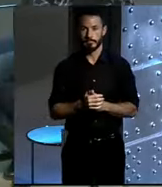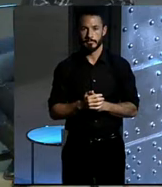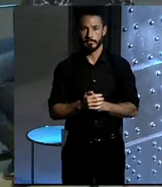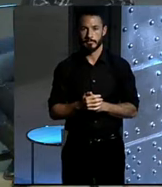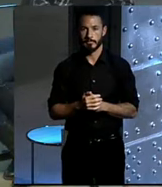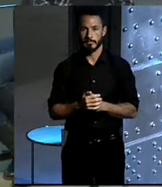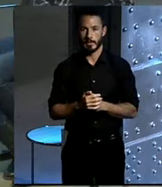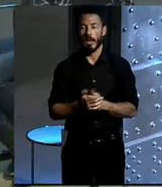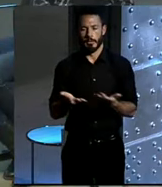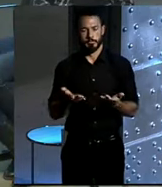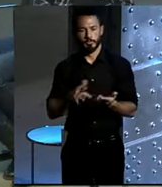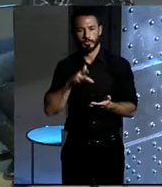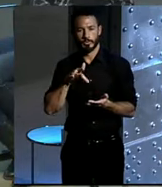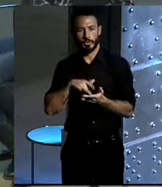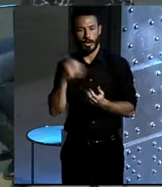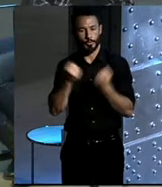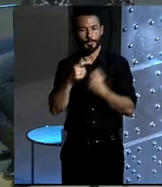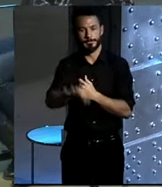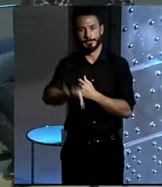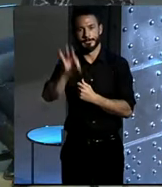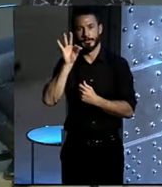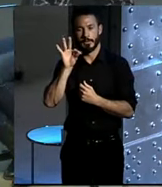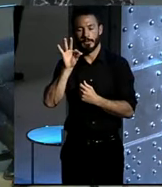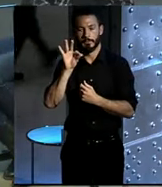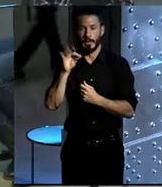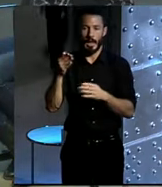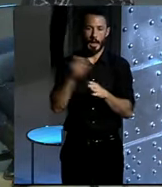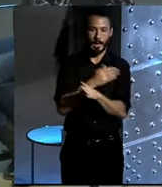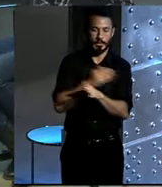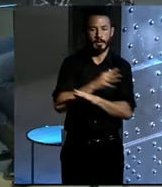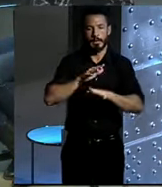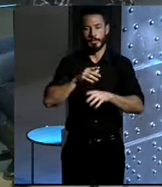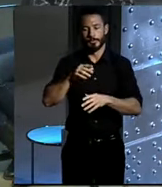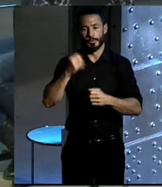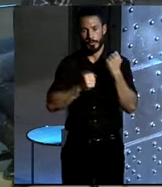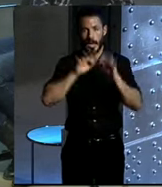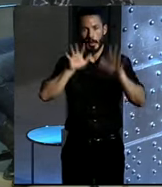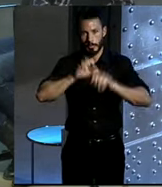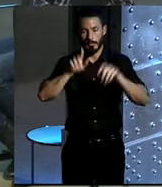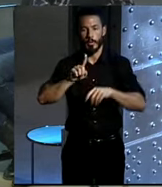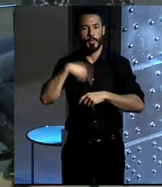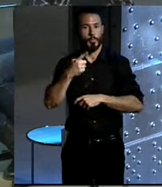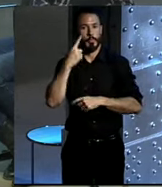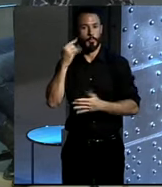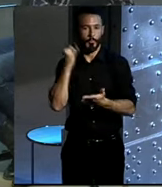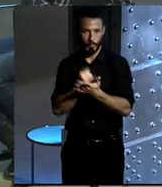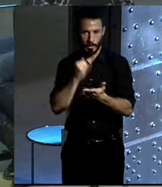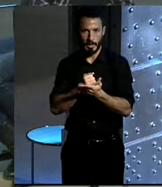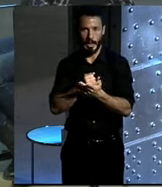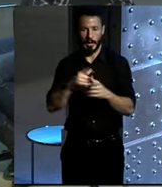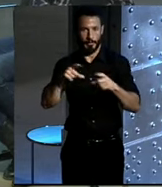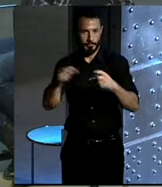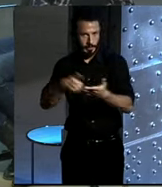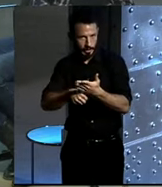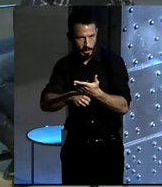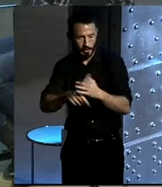Cuando decidimos conducir, pues nos sometemos a un proceso de aprendizaje, después tenemos que superar unas pruebas para que alguien diga, este papelito, este carnet,